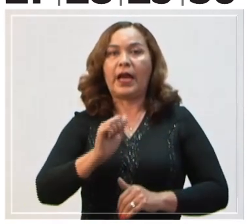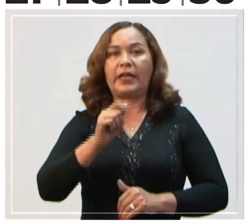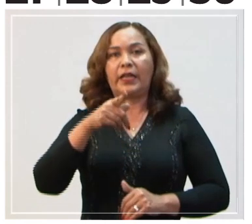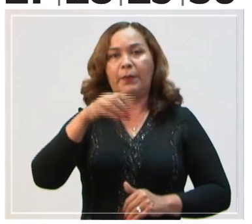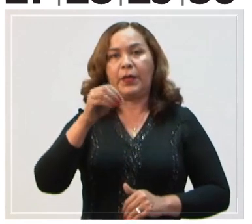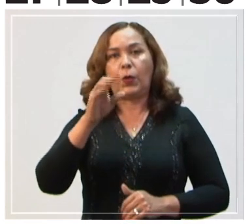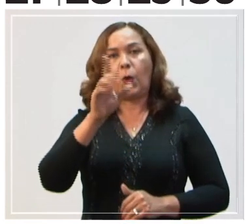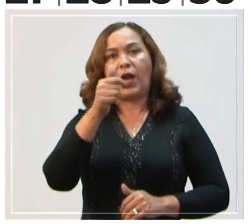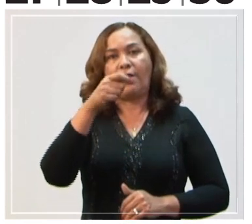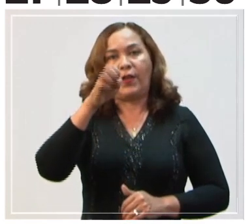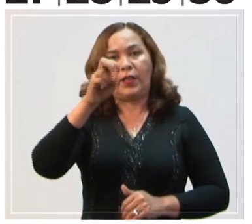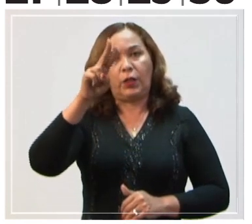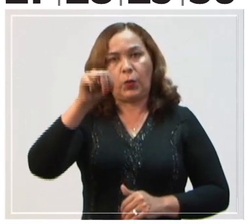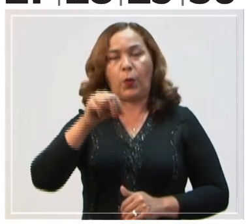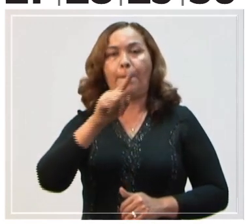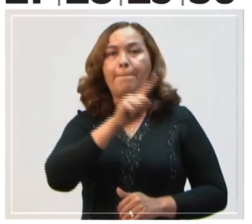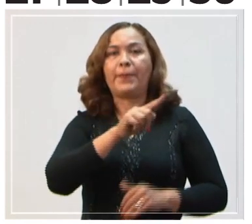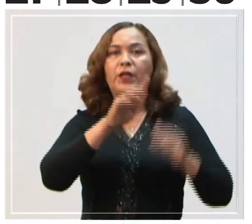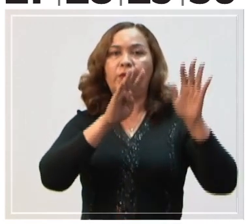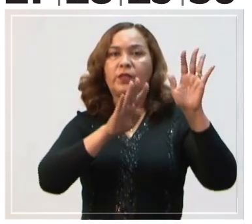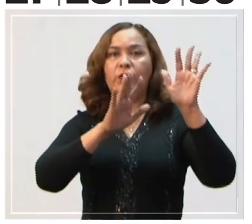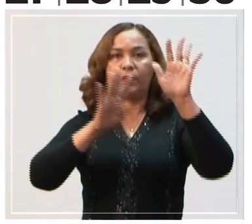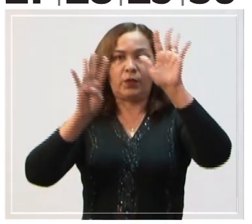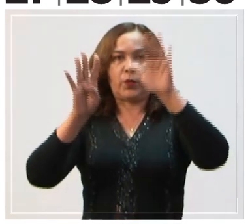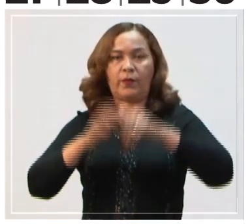Arjimiro Gabaldón, 1919.